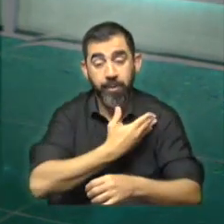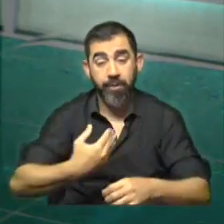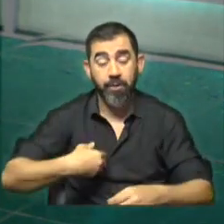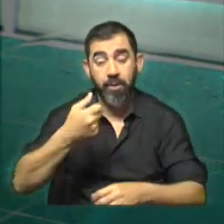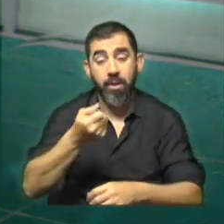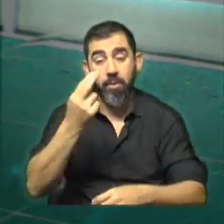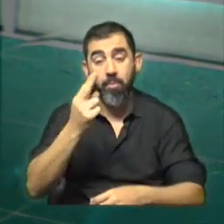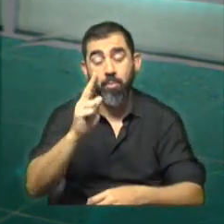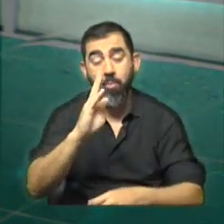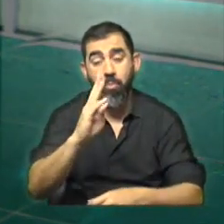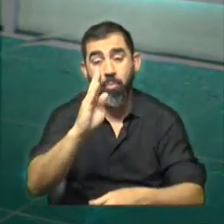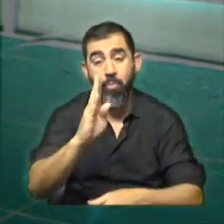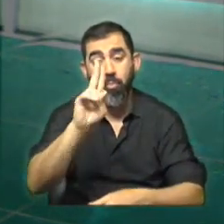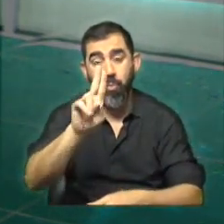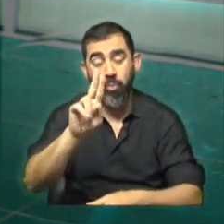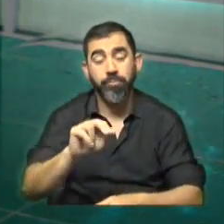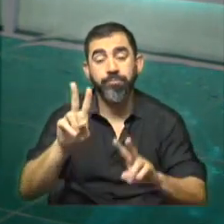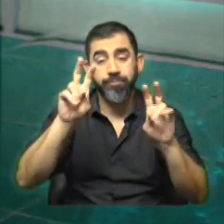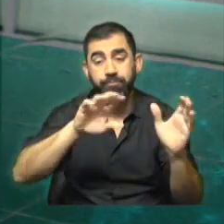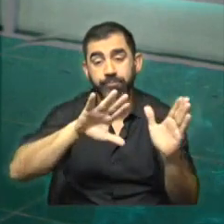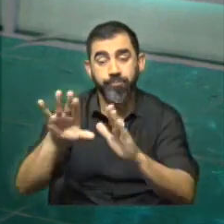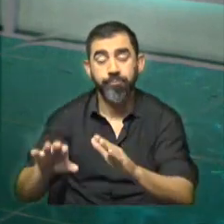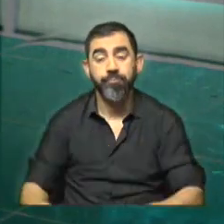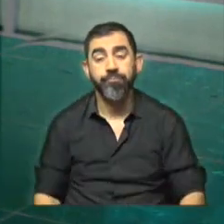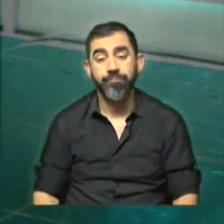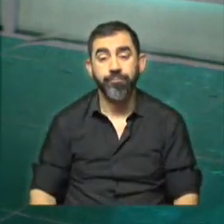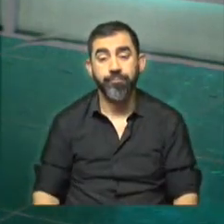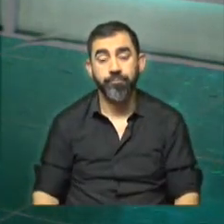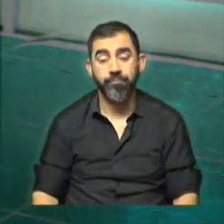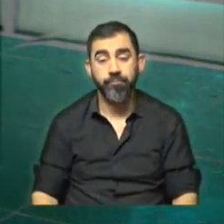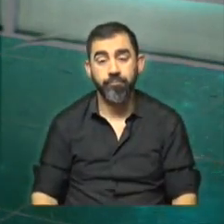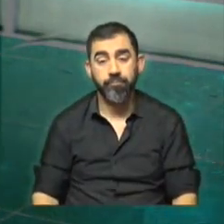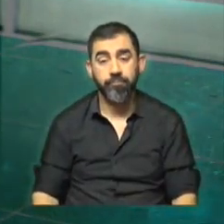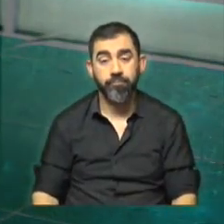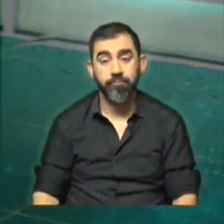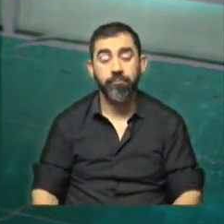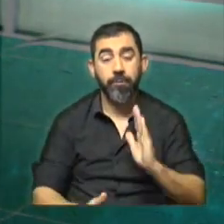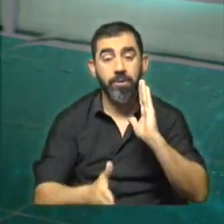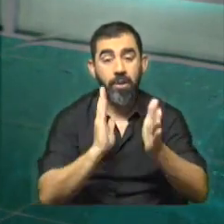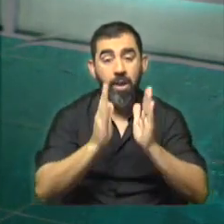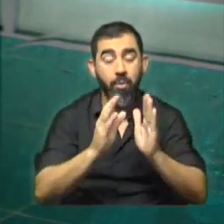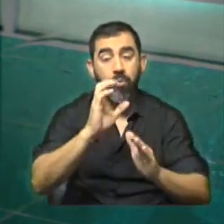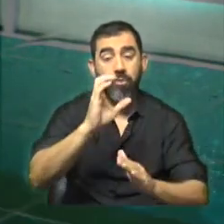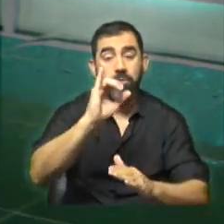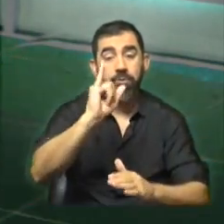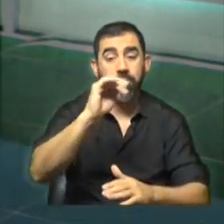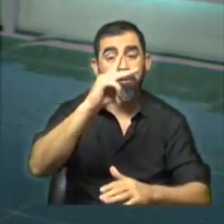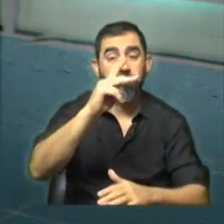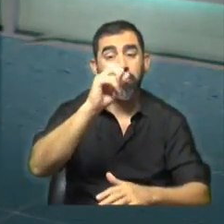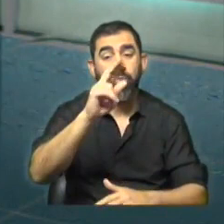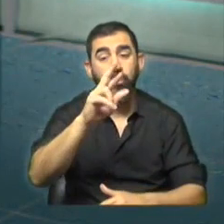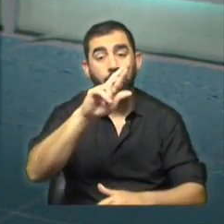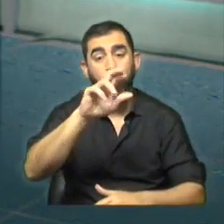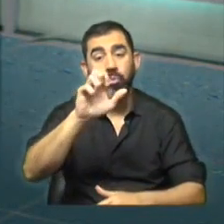MBD Noticias. Vamos a cambiar de asunto. Lo decíamos en el arranque de esta edición. El abogado de Maya Sicurel en